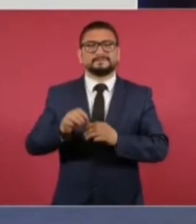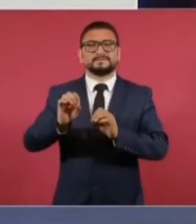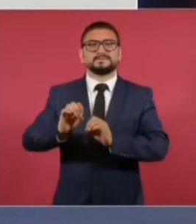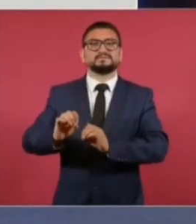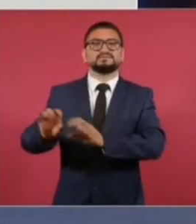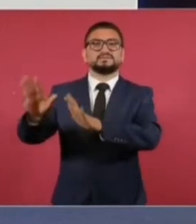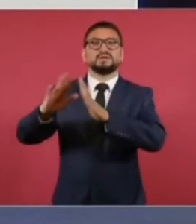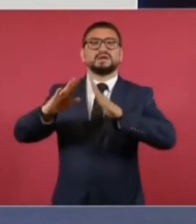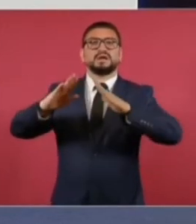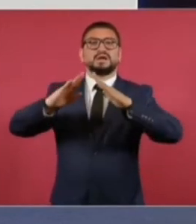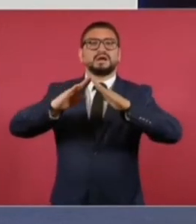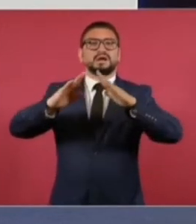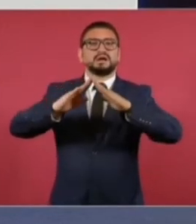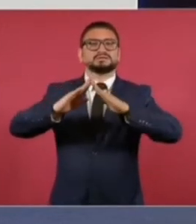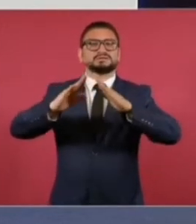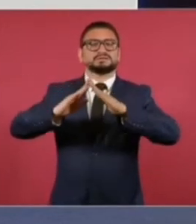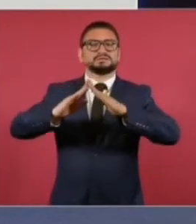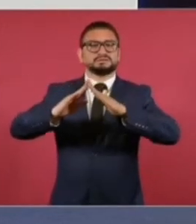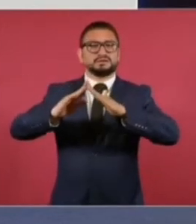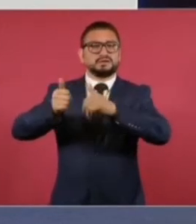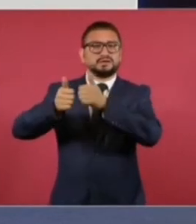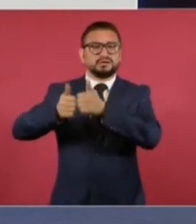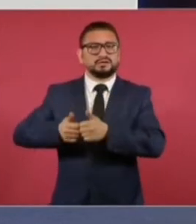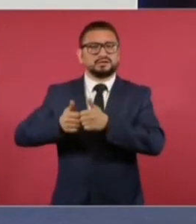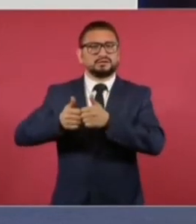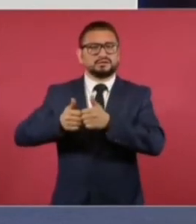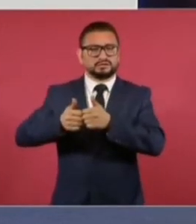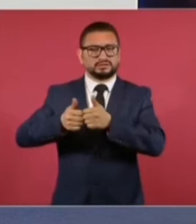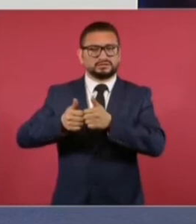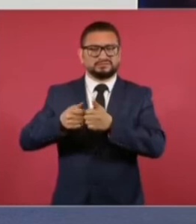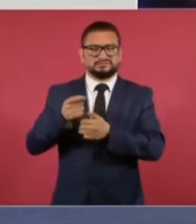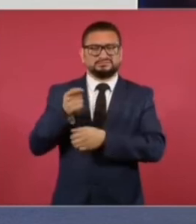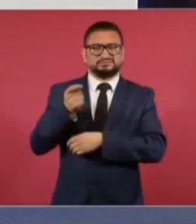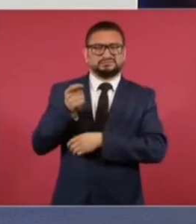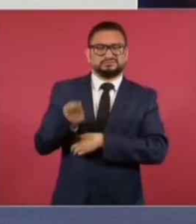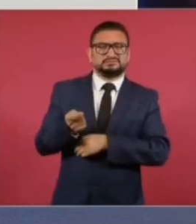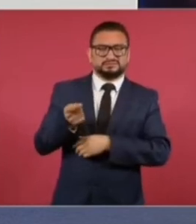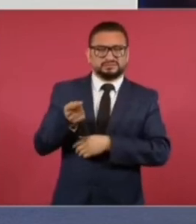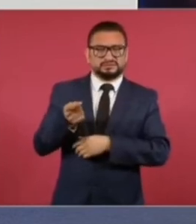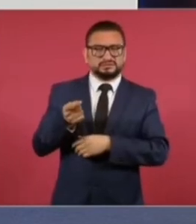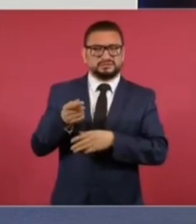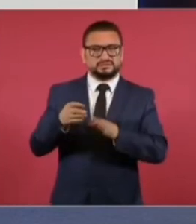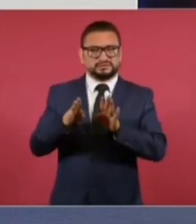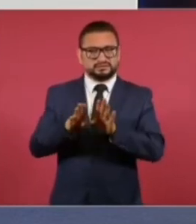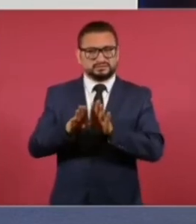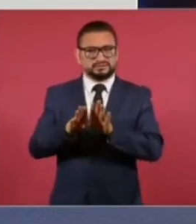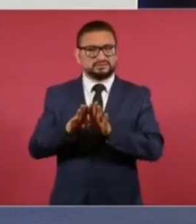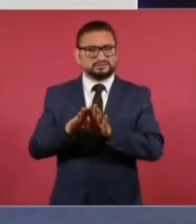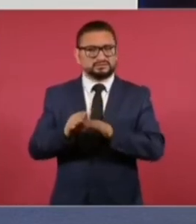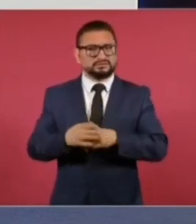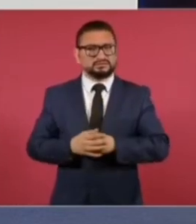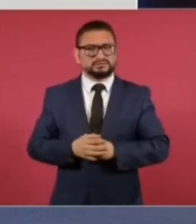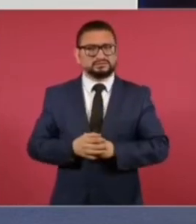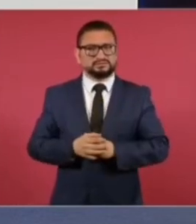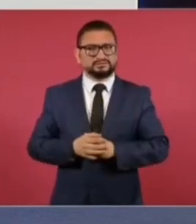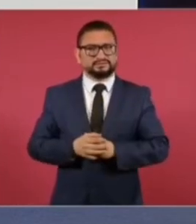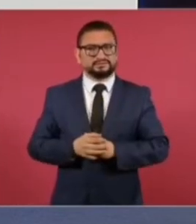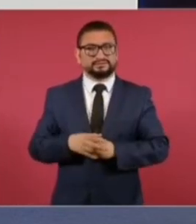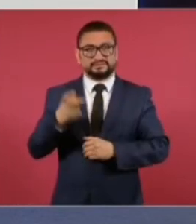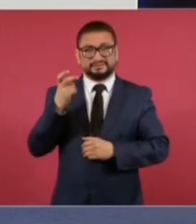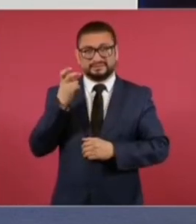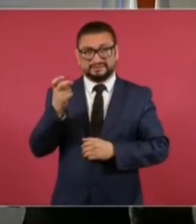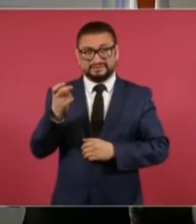la prisión domiciliaria y se traduce precisamente en una